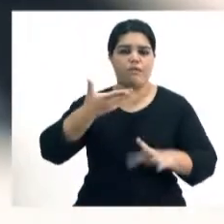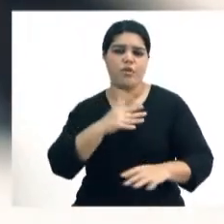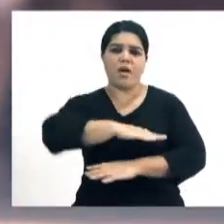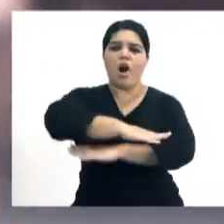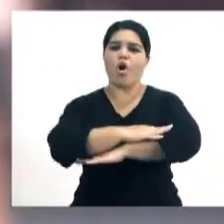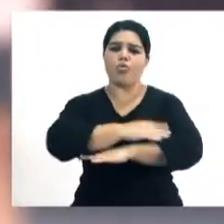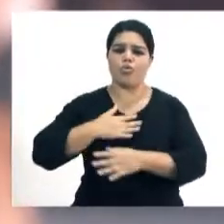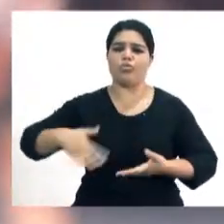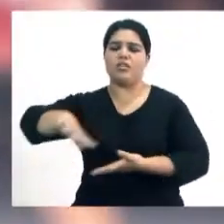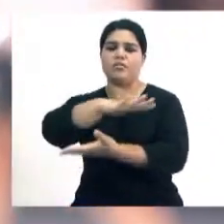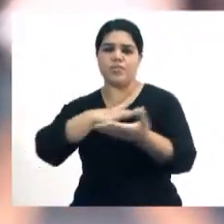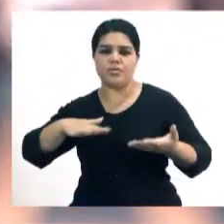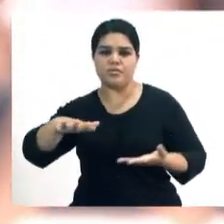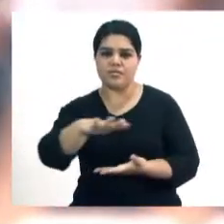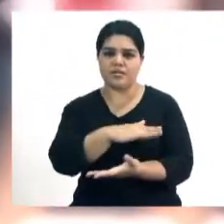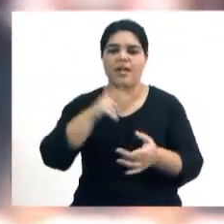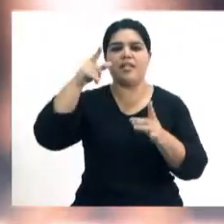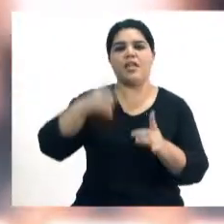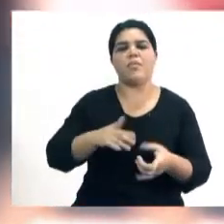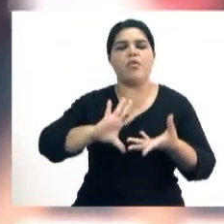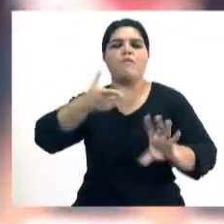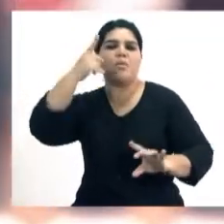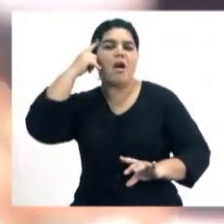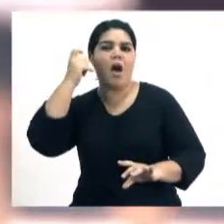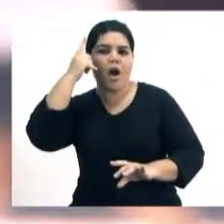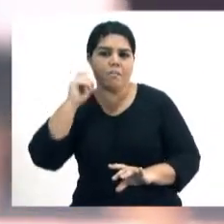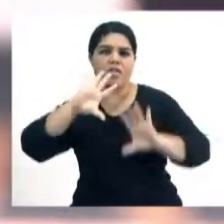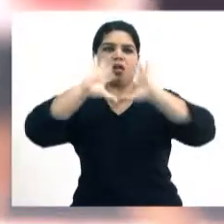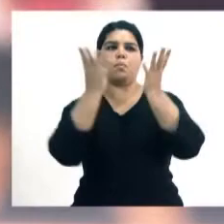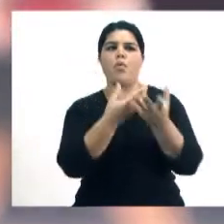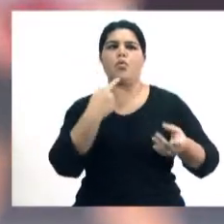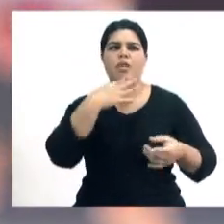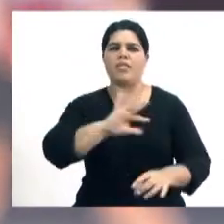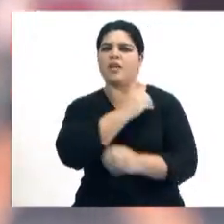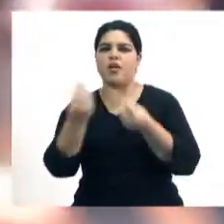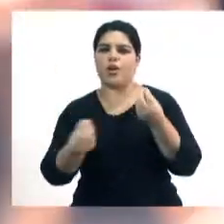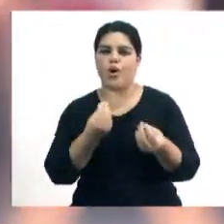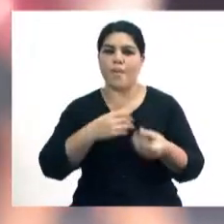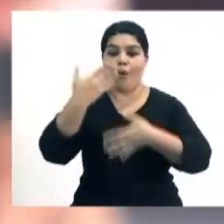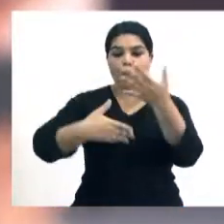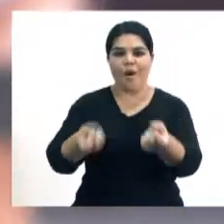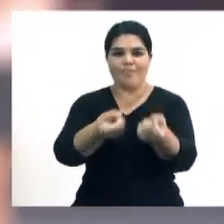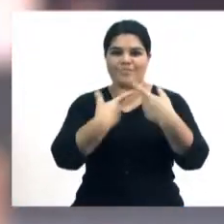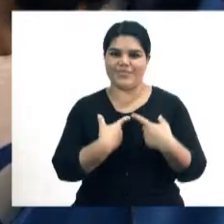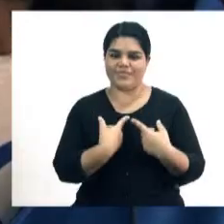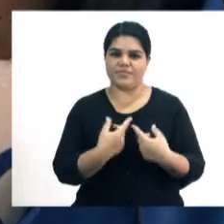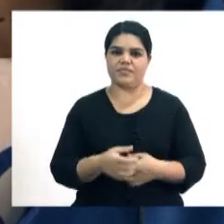desde comportamientos y conductas sociales a una forma de aprender el mundo. Es decir, el juego es el mundo de lo posible.